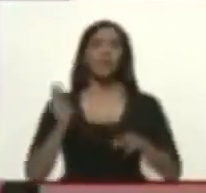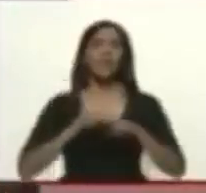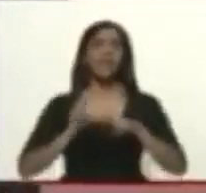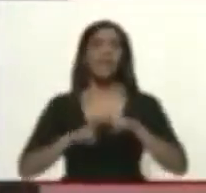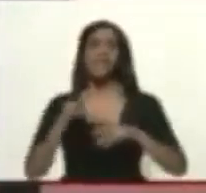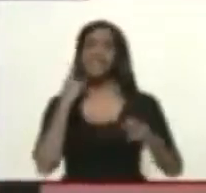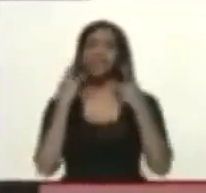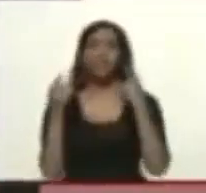rapidísimo. Yo me llegué hasta ahí.